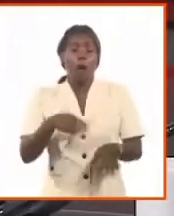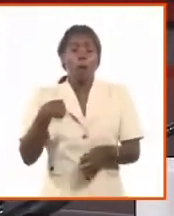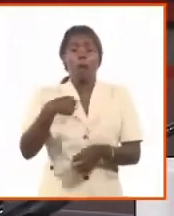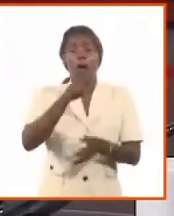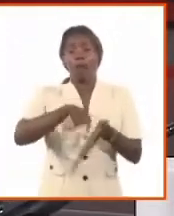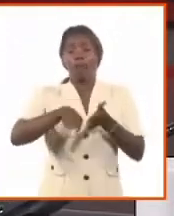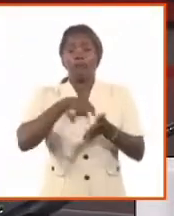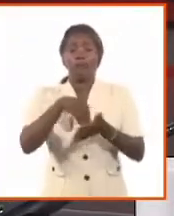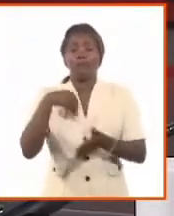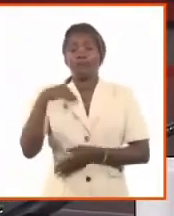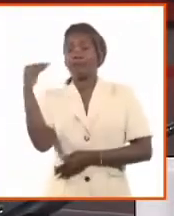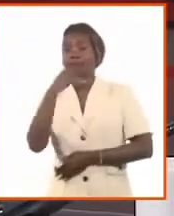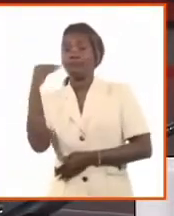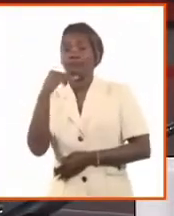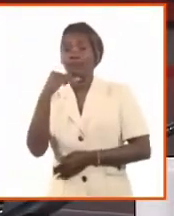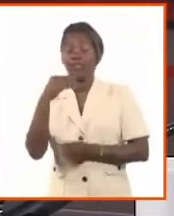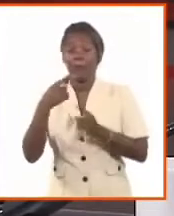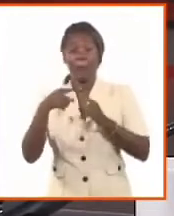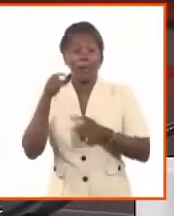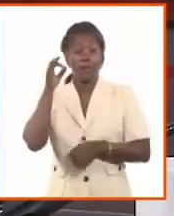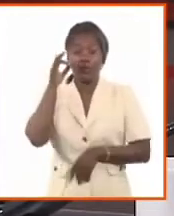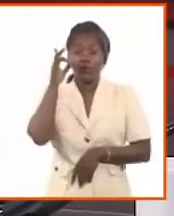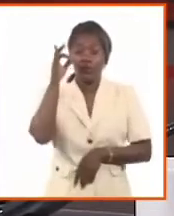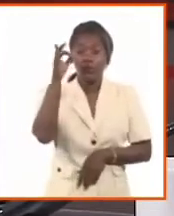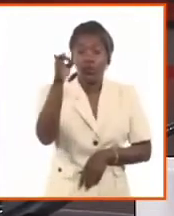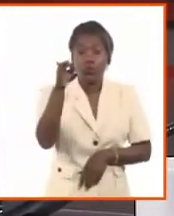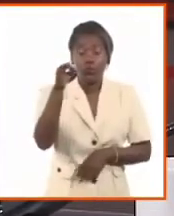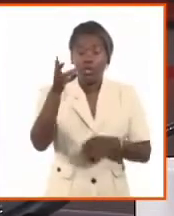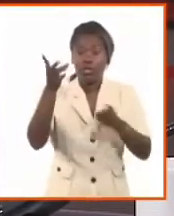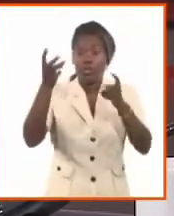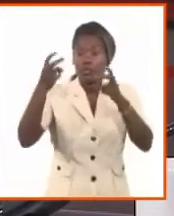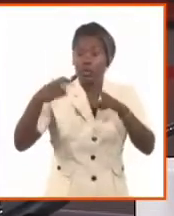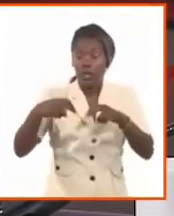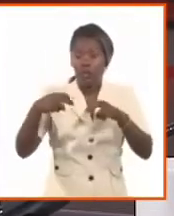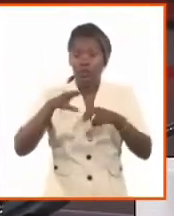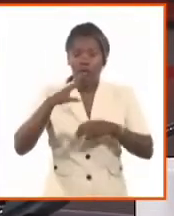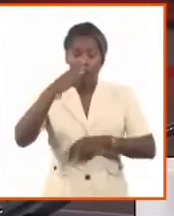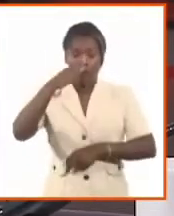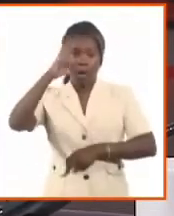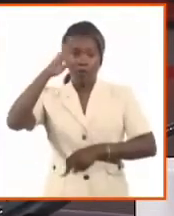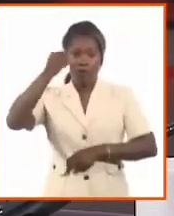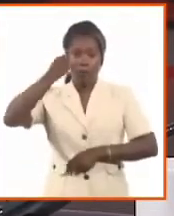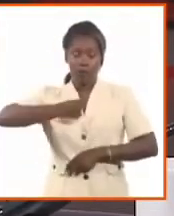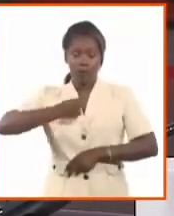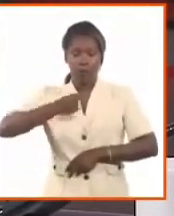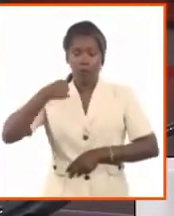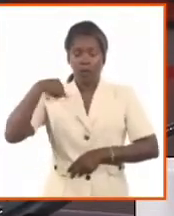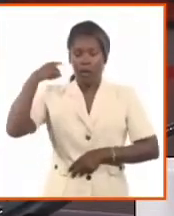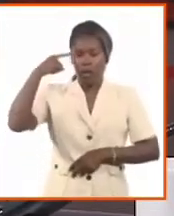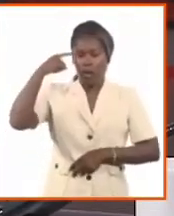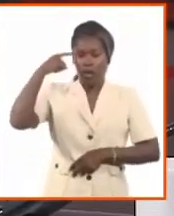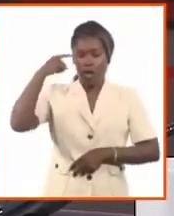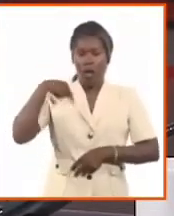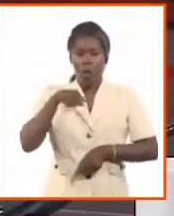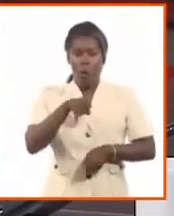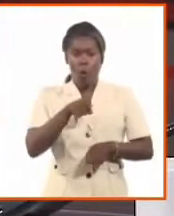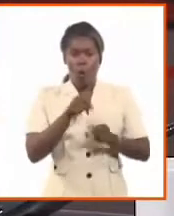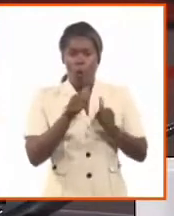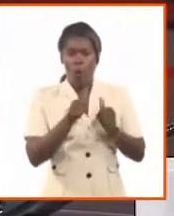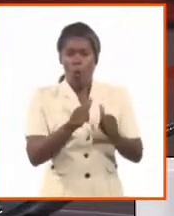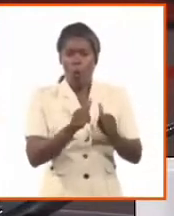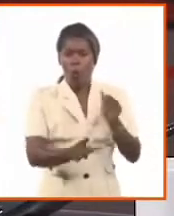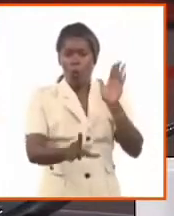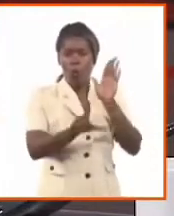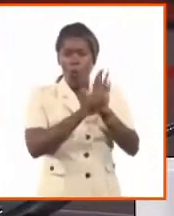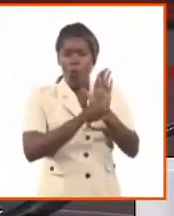momento cuando va a estar en ese instante que va a marcar una cruz y que va después a colocar esa